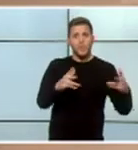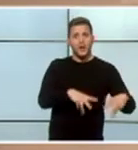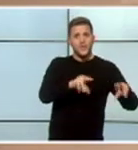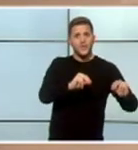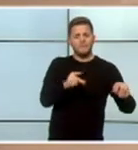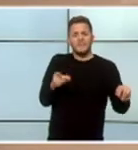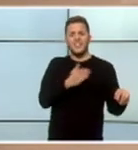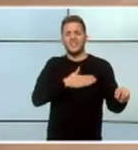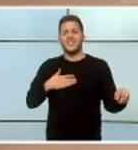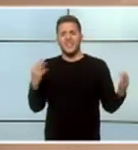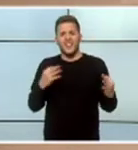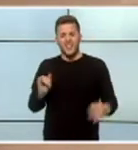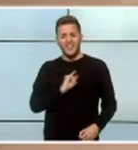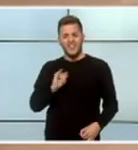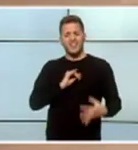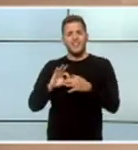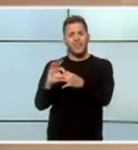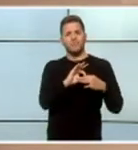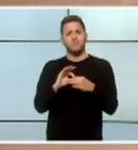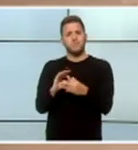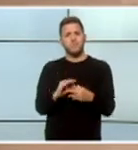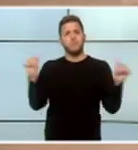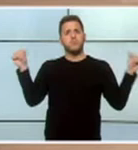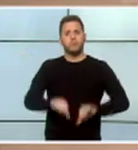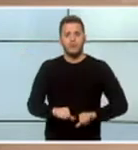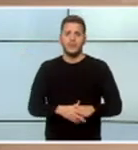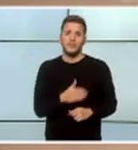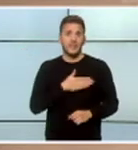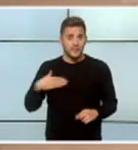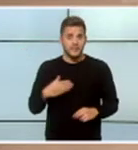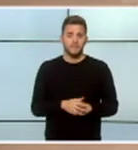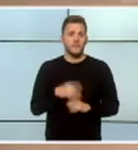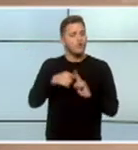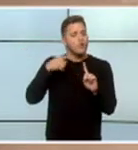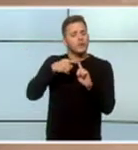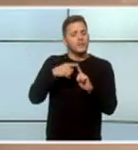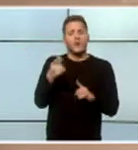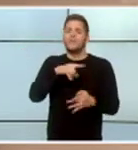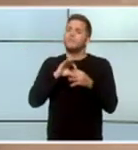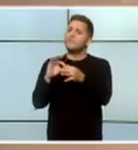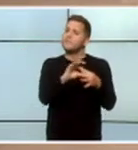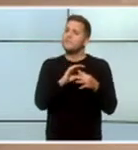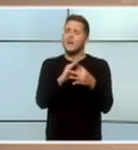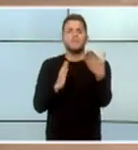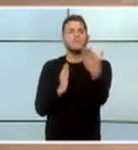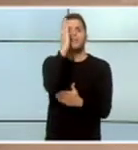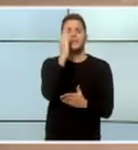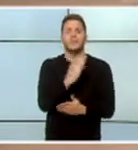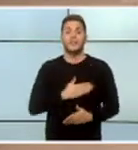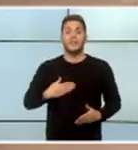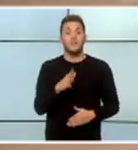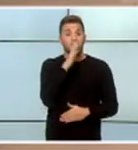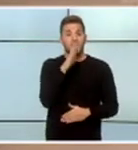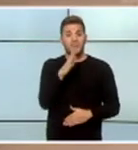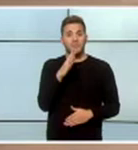acabar con nuestra identidad común... ...busca acabar con nuestra unidad... ...porque en el fondo... ...quiere acabar